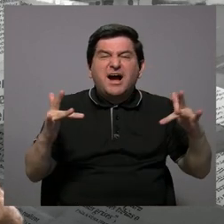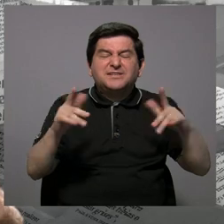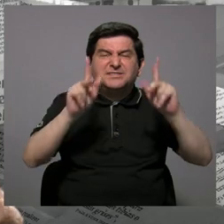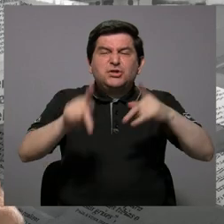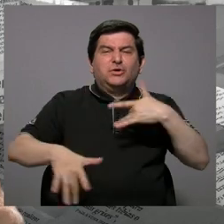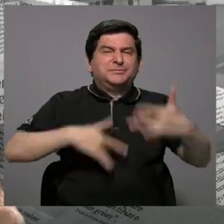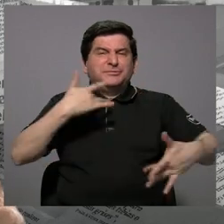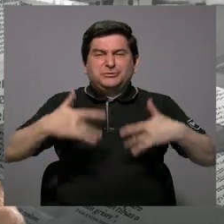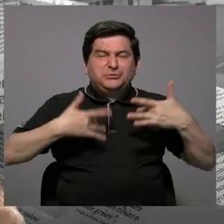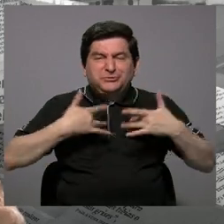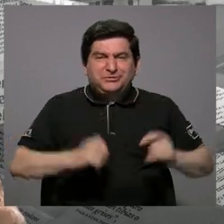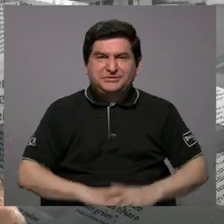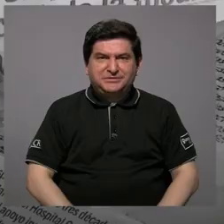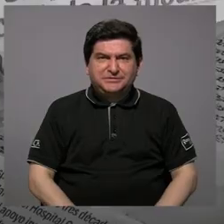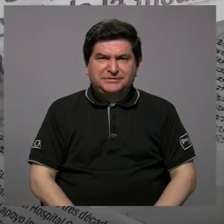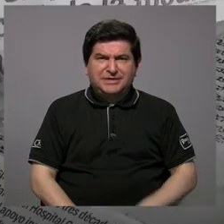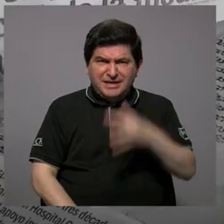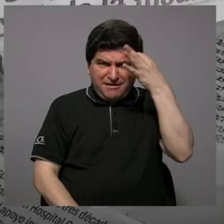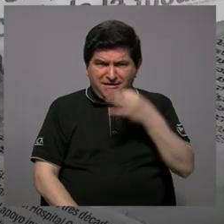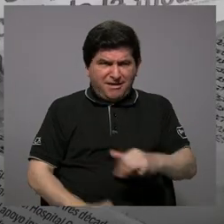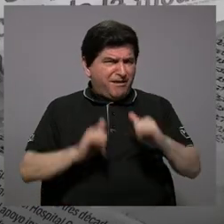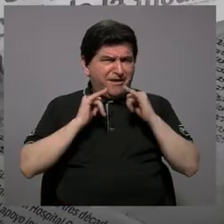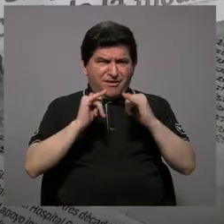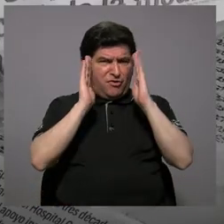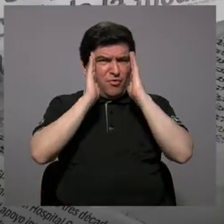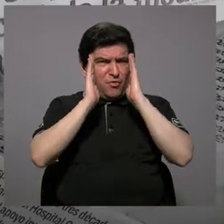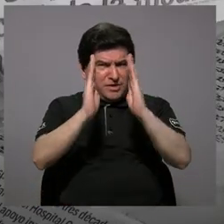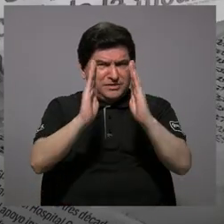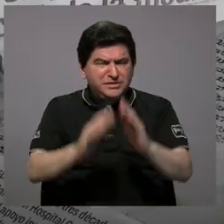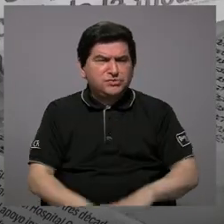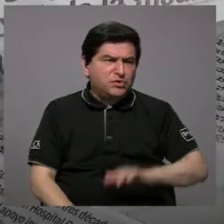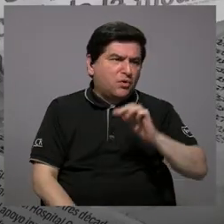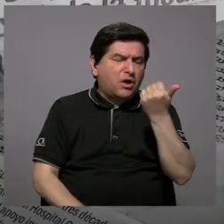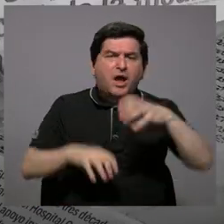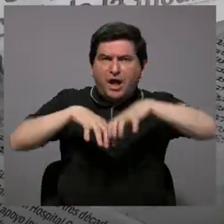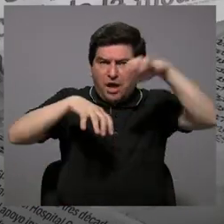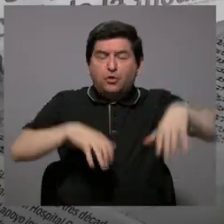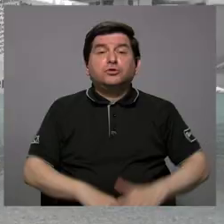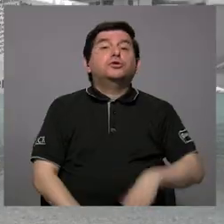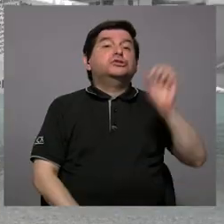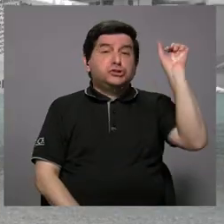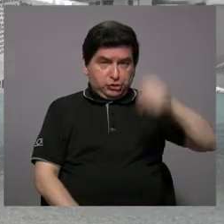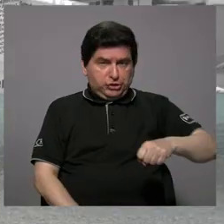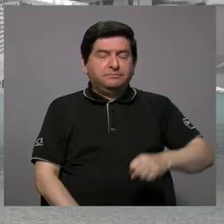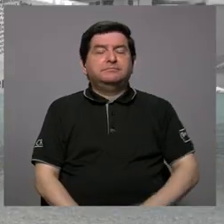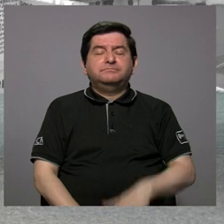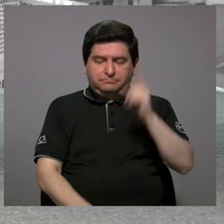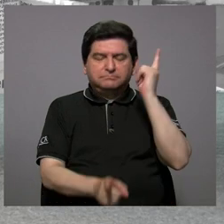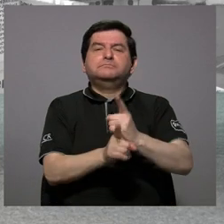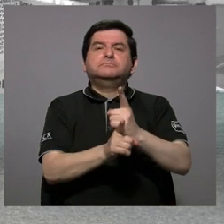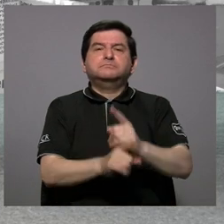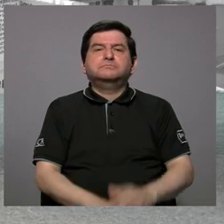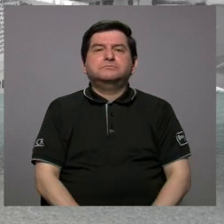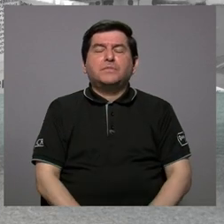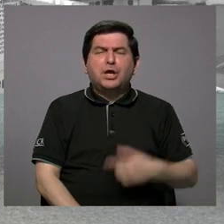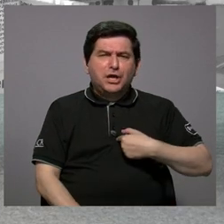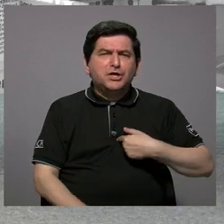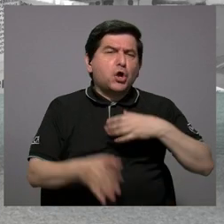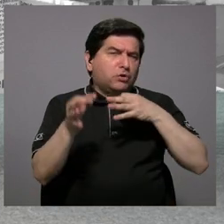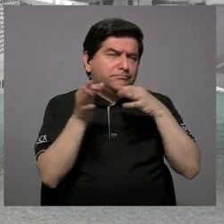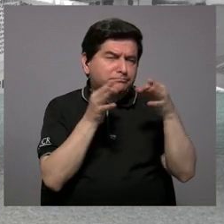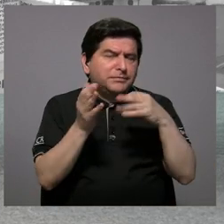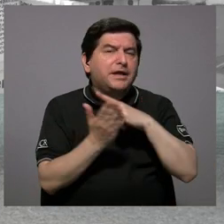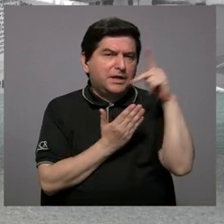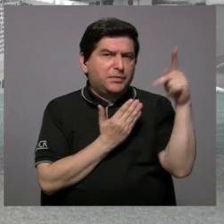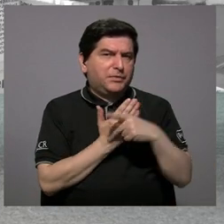siente. ¿Usted cree que hay desigualdad en el trato con respecto a otros cantones? Sí, lamentablemente sí. Y tengo que contarle algo aquí